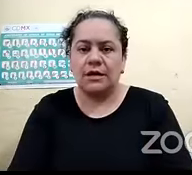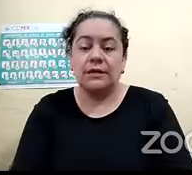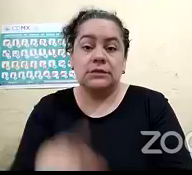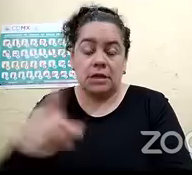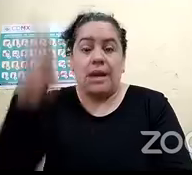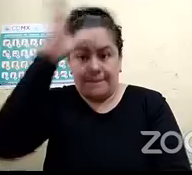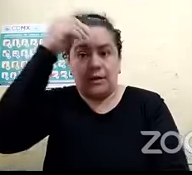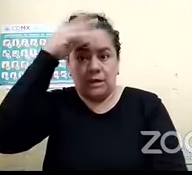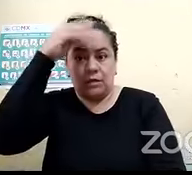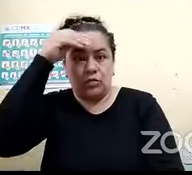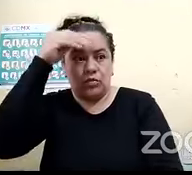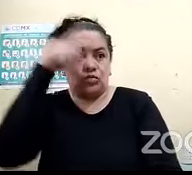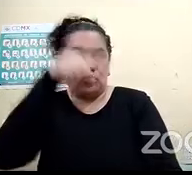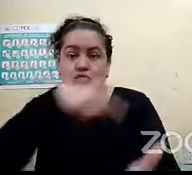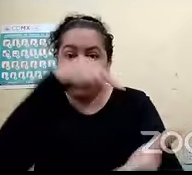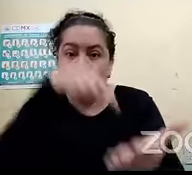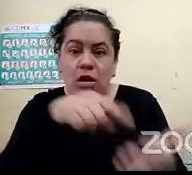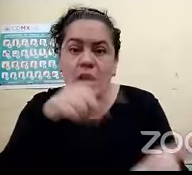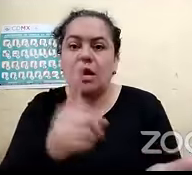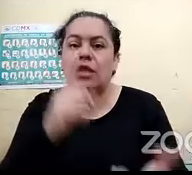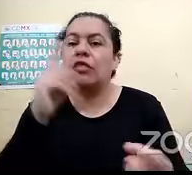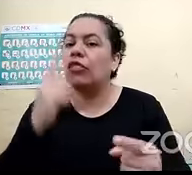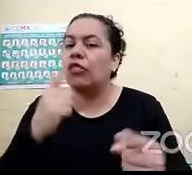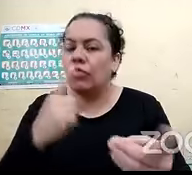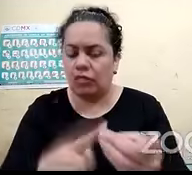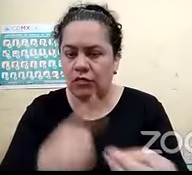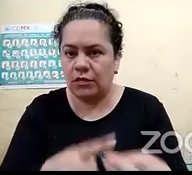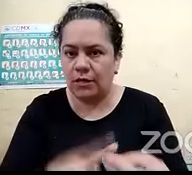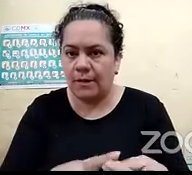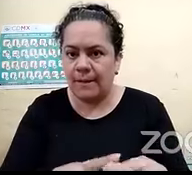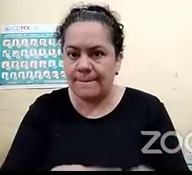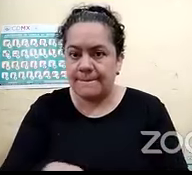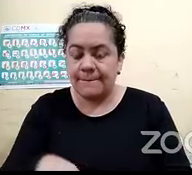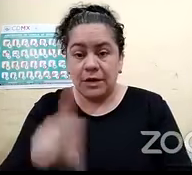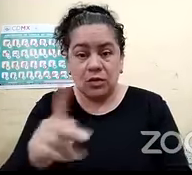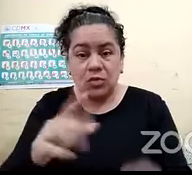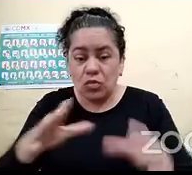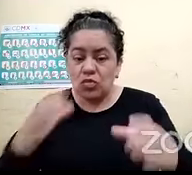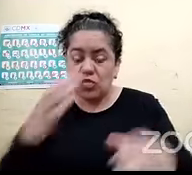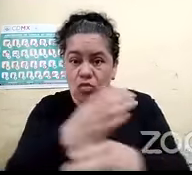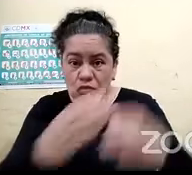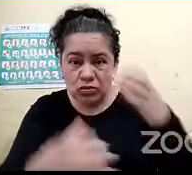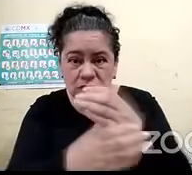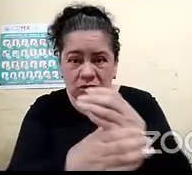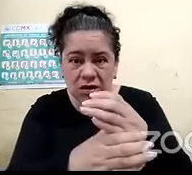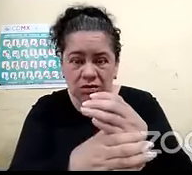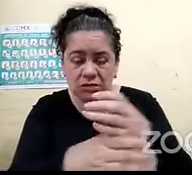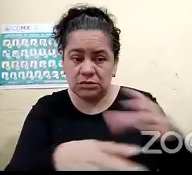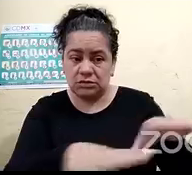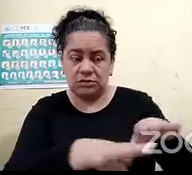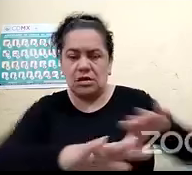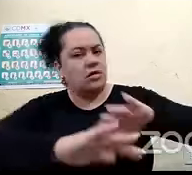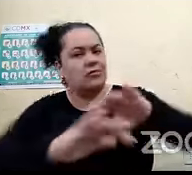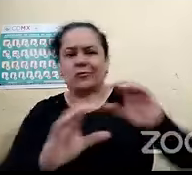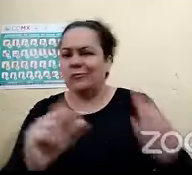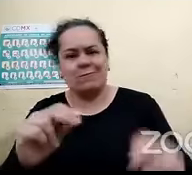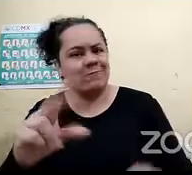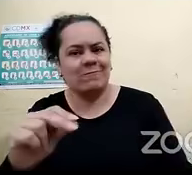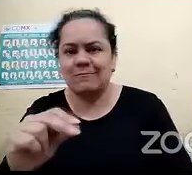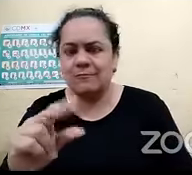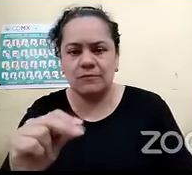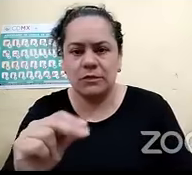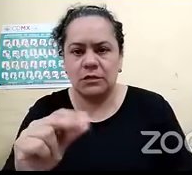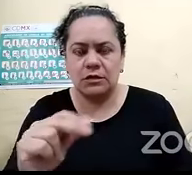siempre y casi bueno de memoria pero si hay cosas en ese camino que nos dejaron de un día para otro eso es